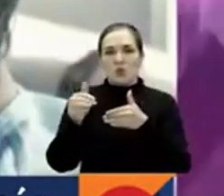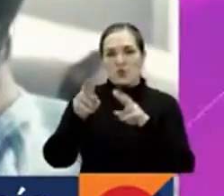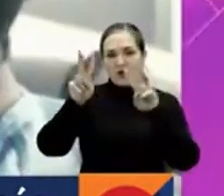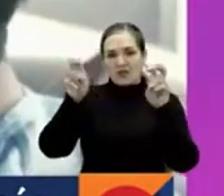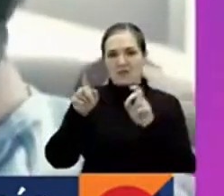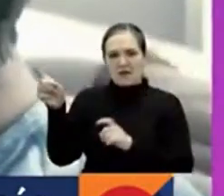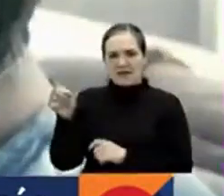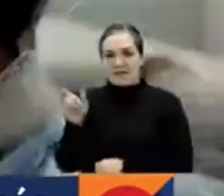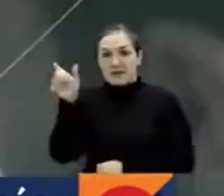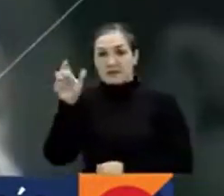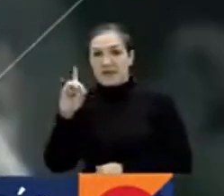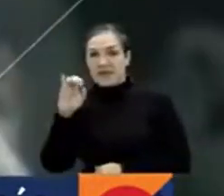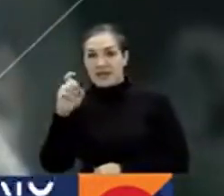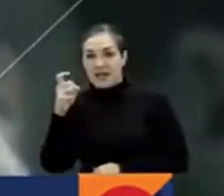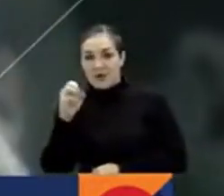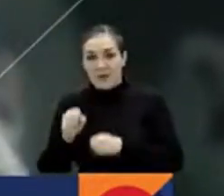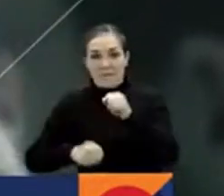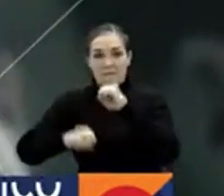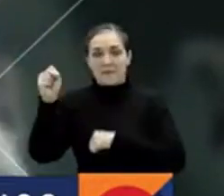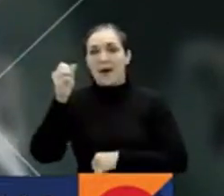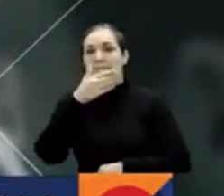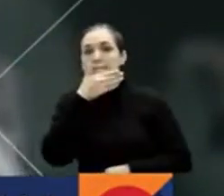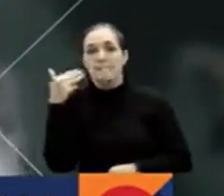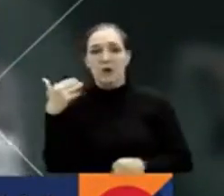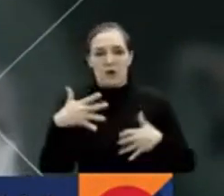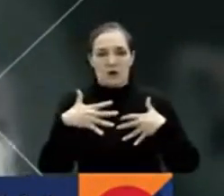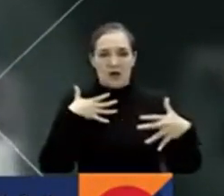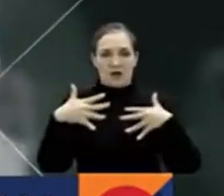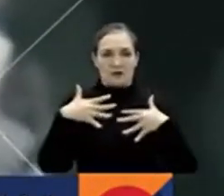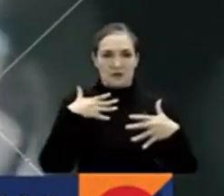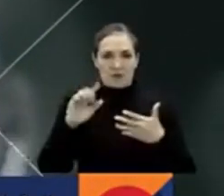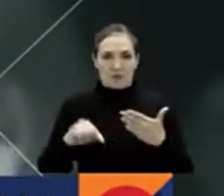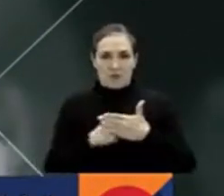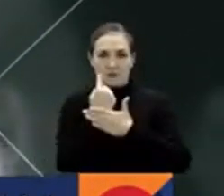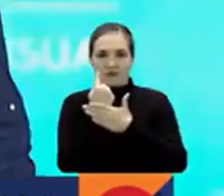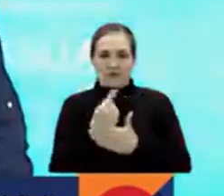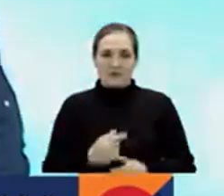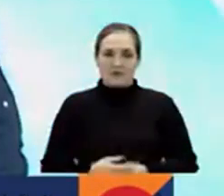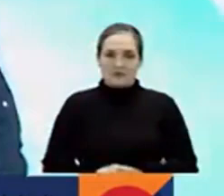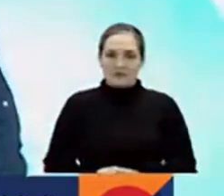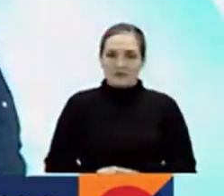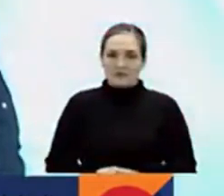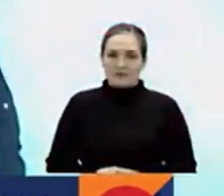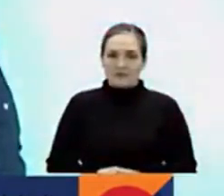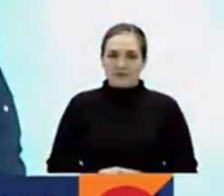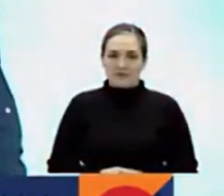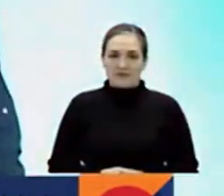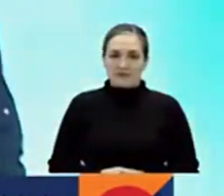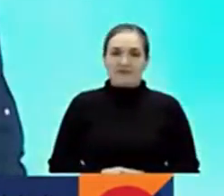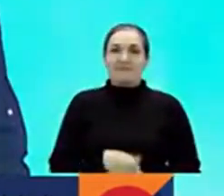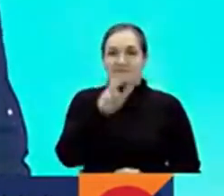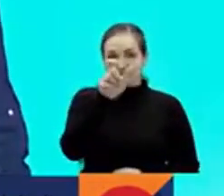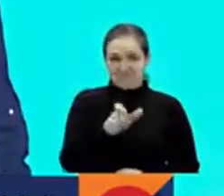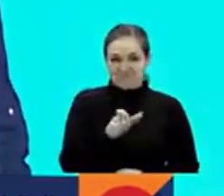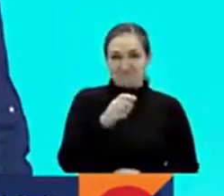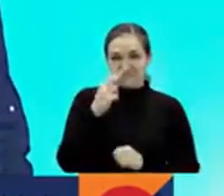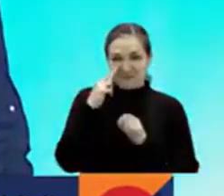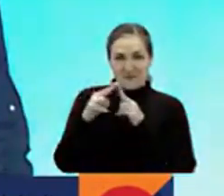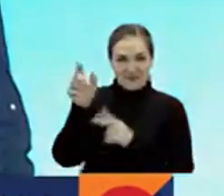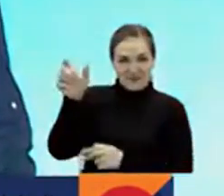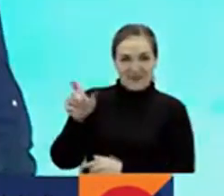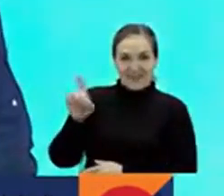donde Diego León Hoyos ganó en la categoría Mejor Actor Protagónico. Creo que los que han trabajado con él es un maestro.